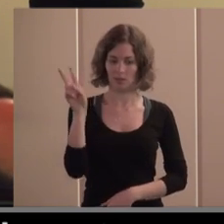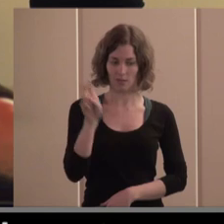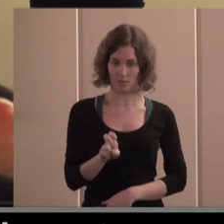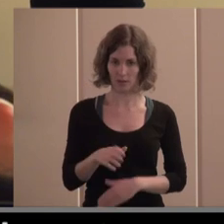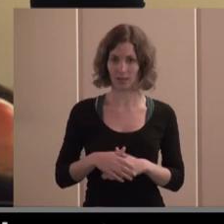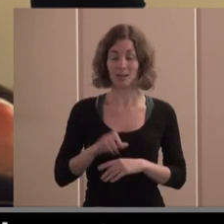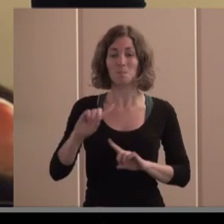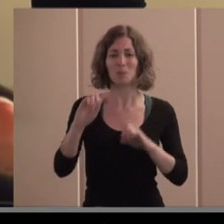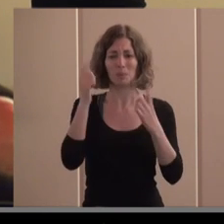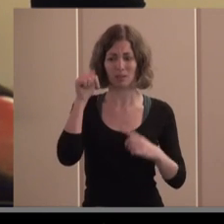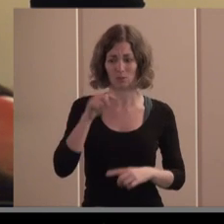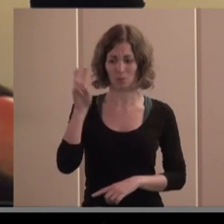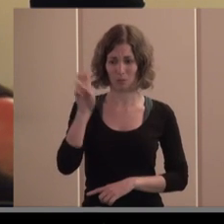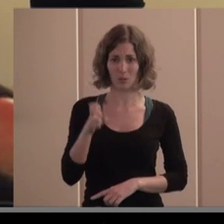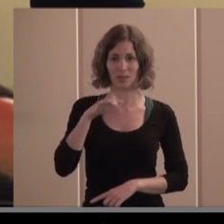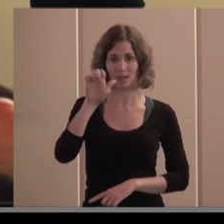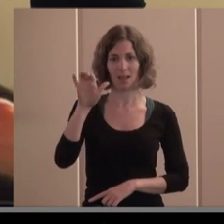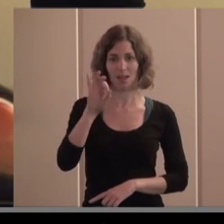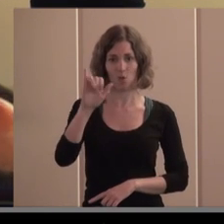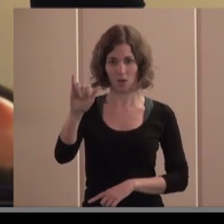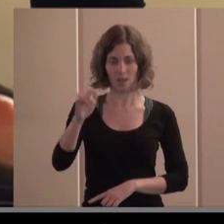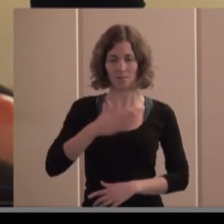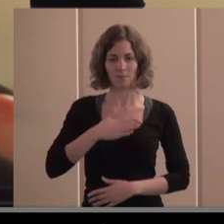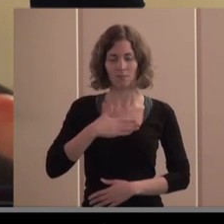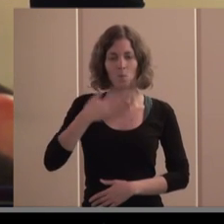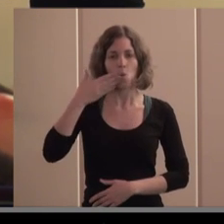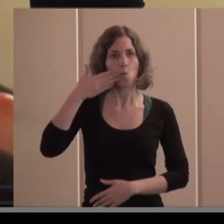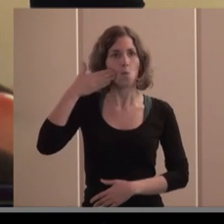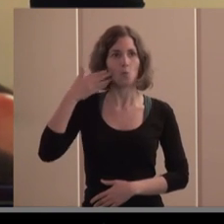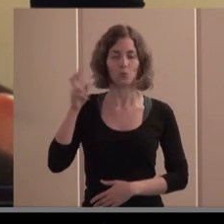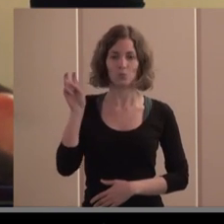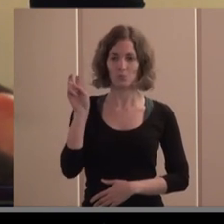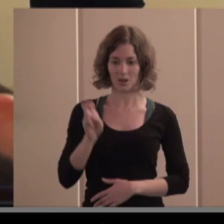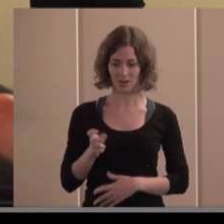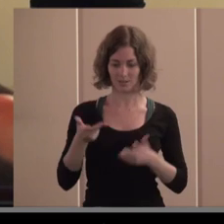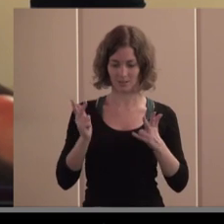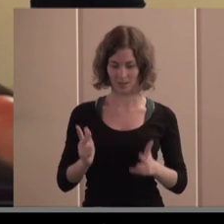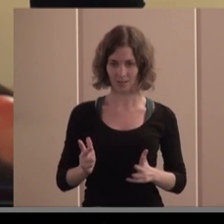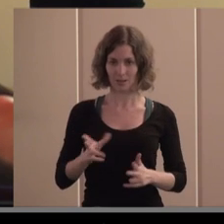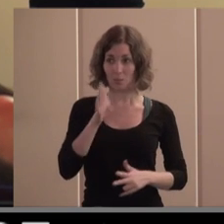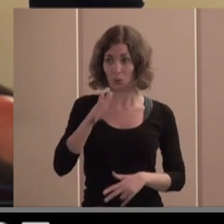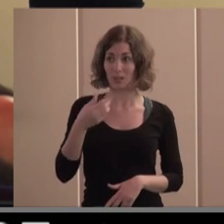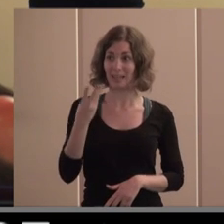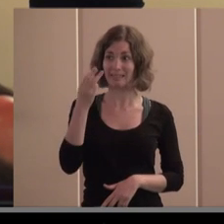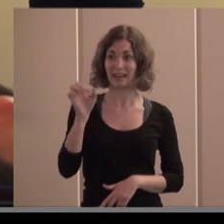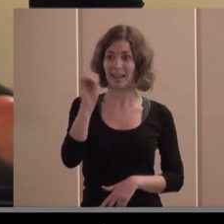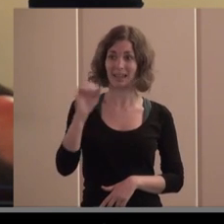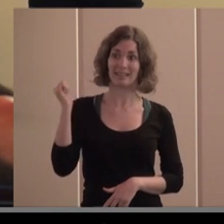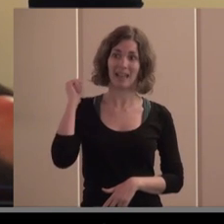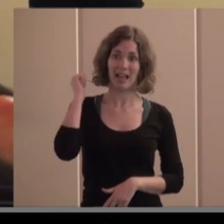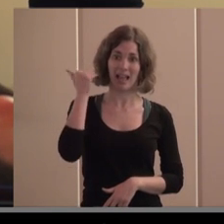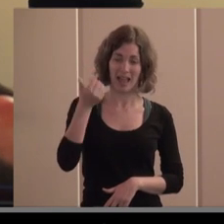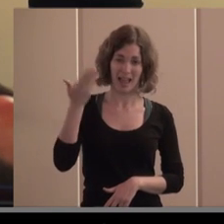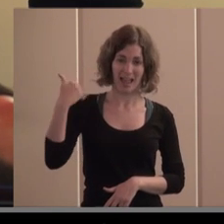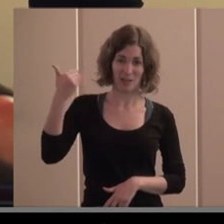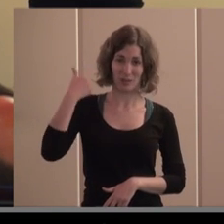hablo en la Escuela de Organización Industrial así que para mí es un orgullo estar aquí cuando hace 30 años como vil opositor que estaba en